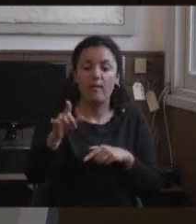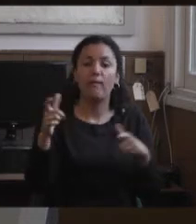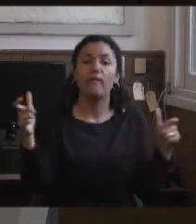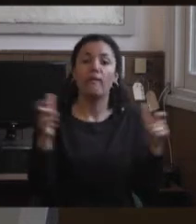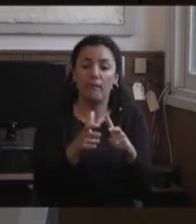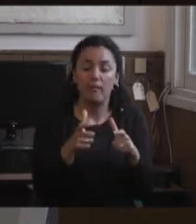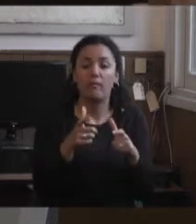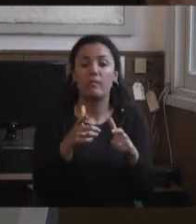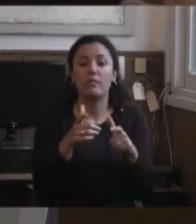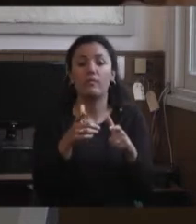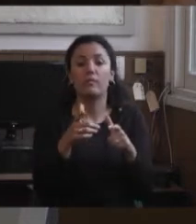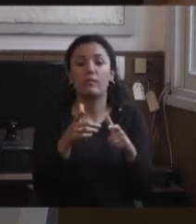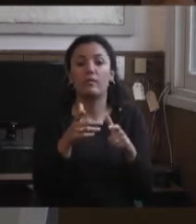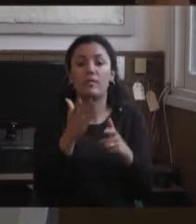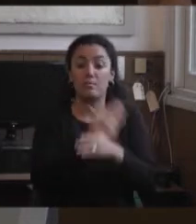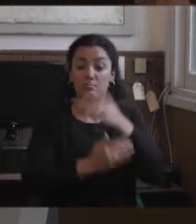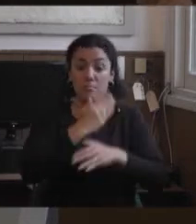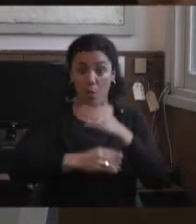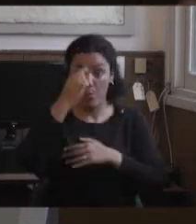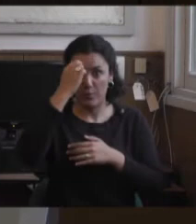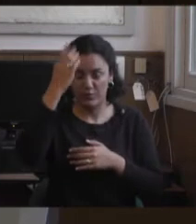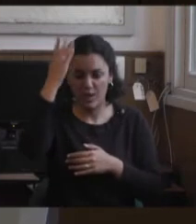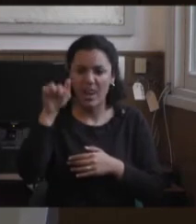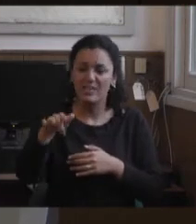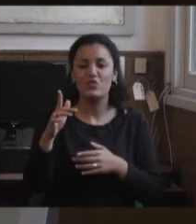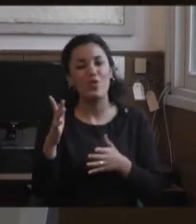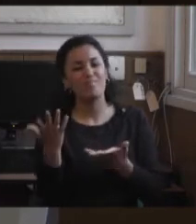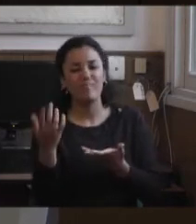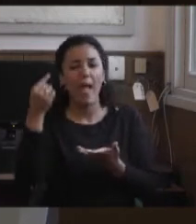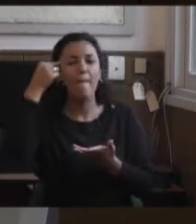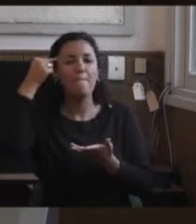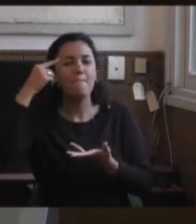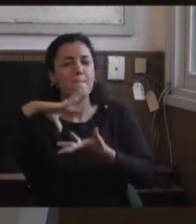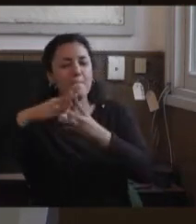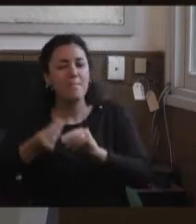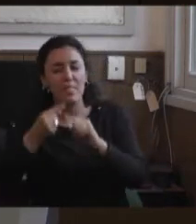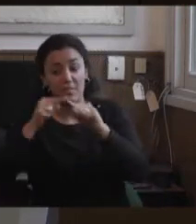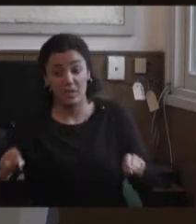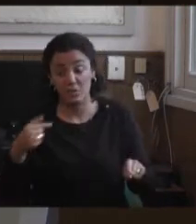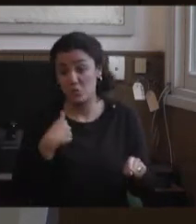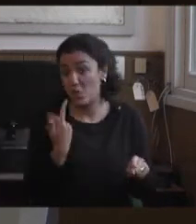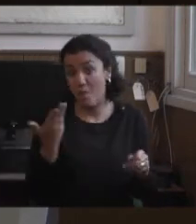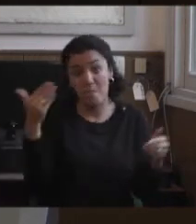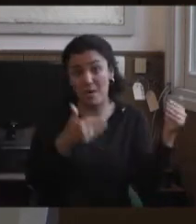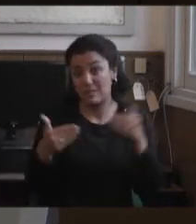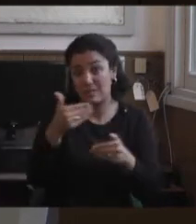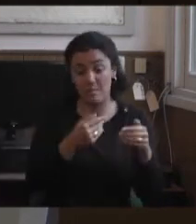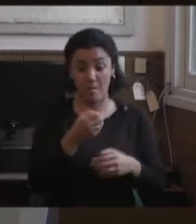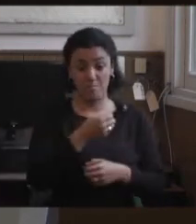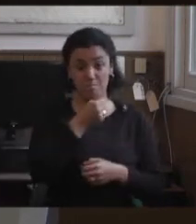educación especial, que tienen otra lógica. Yo quedé como oyente, no pude participar mucho, yo